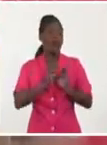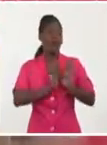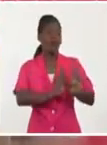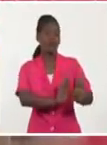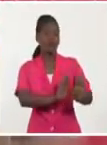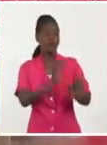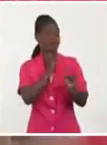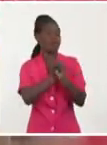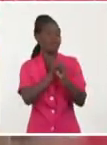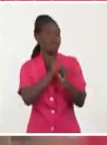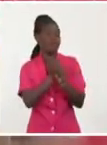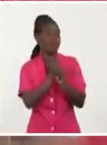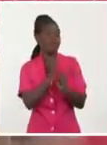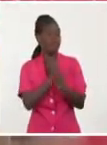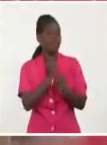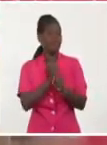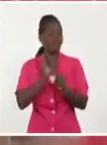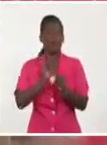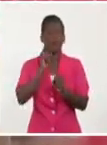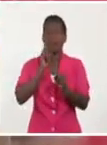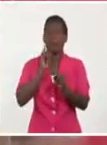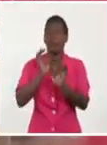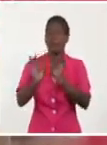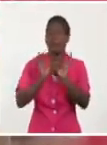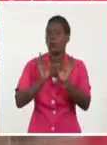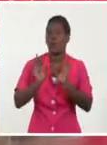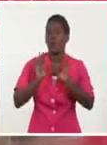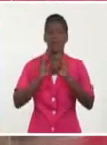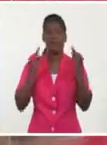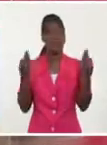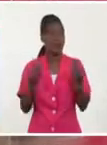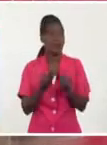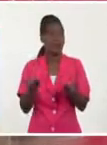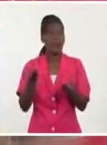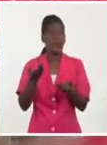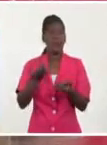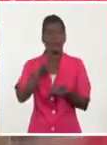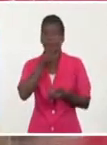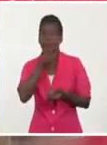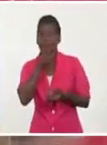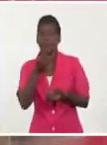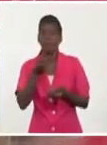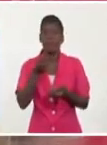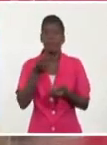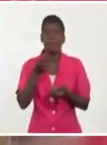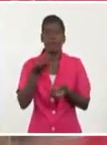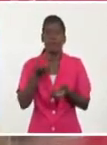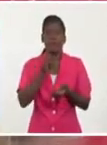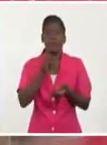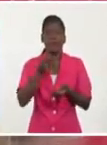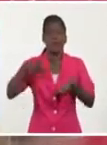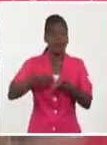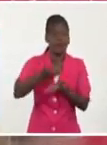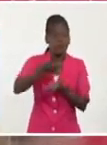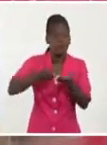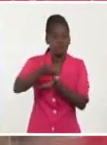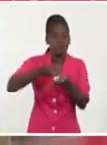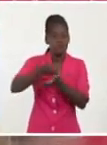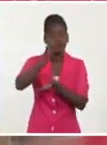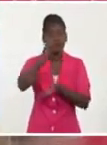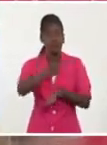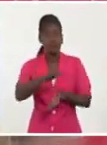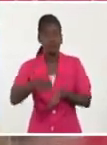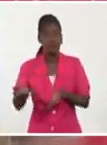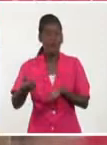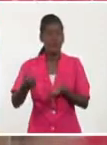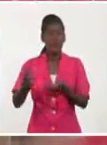Siempre se supone que ella es la que debe cuidar a la abuelita, ayudarla, bañar a la abuelita, darle la comida, estar al tanto de su ropa,